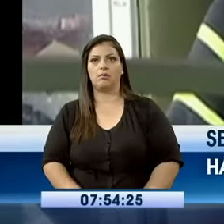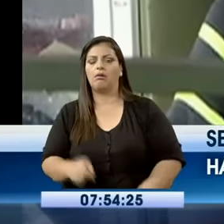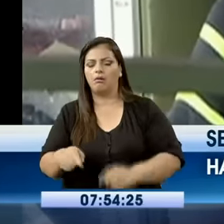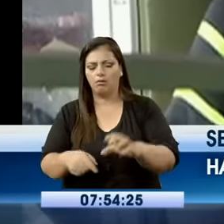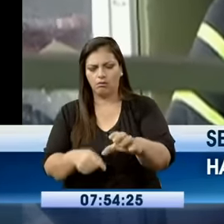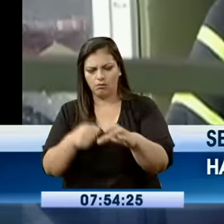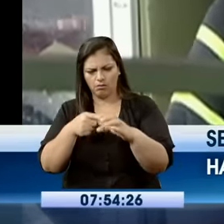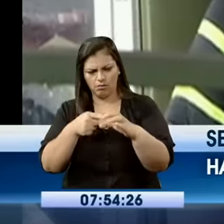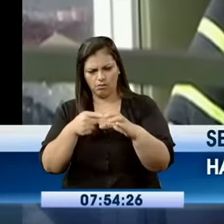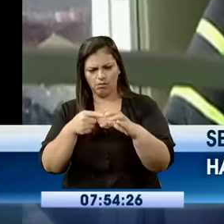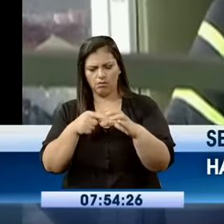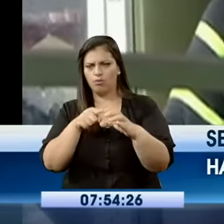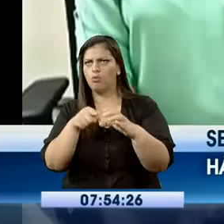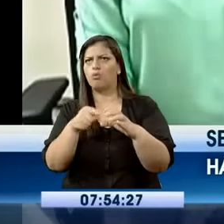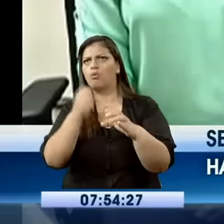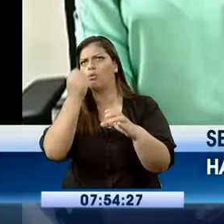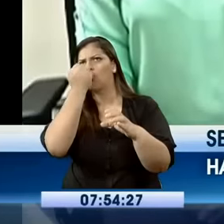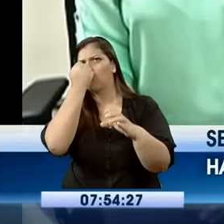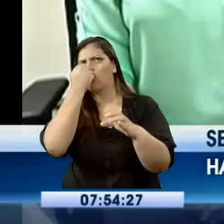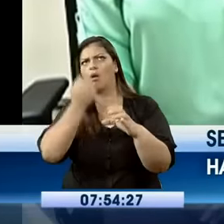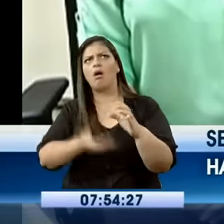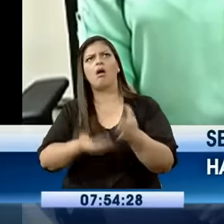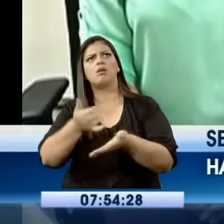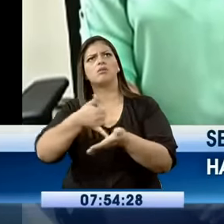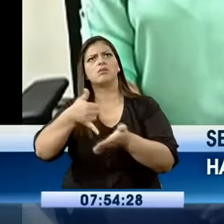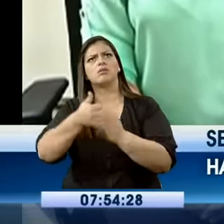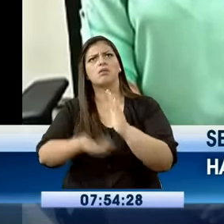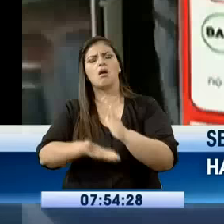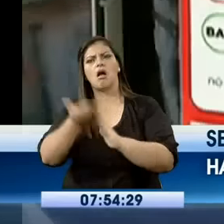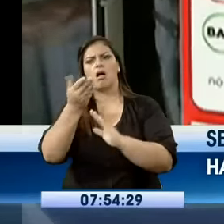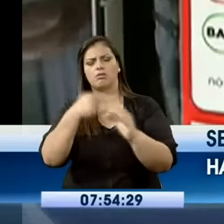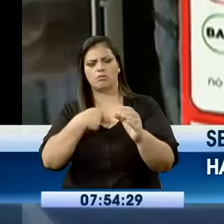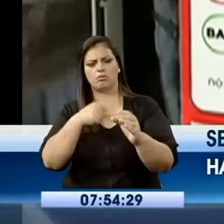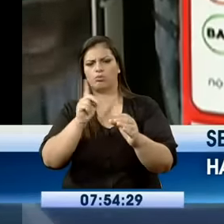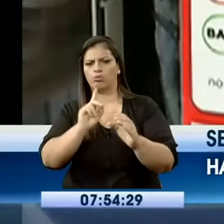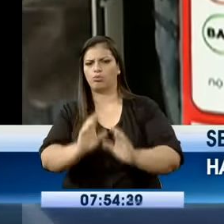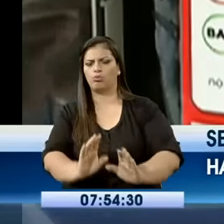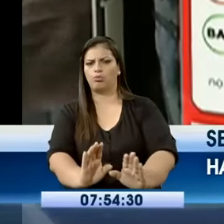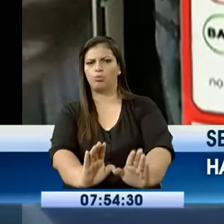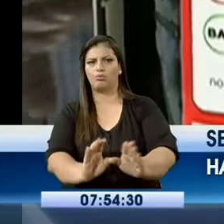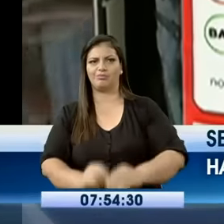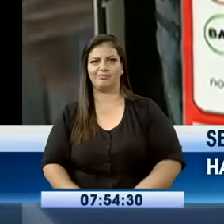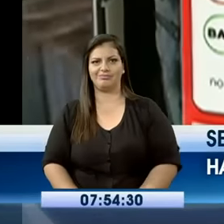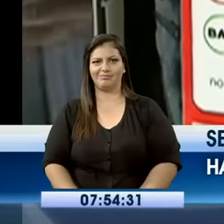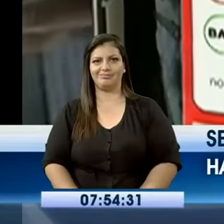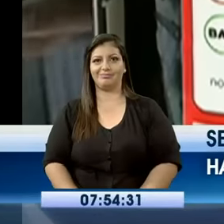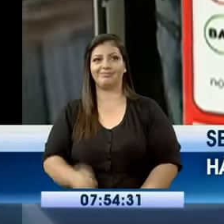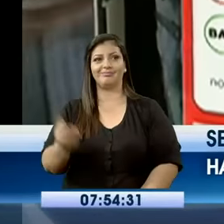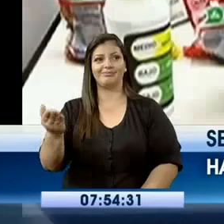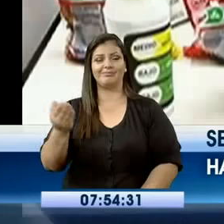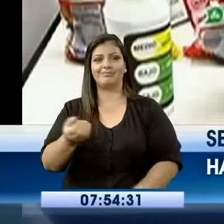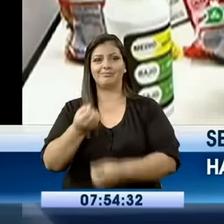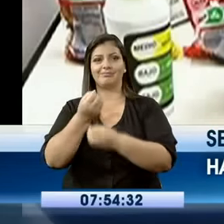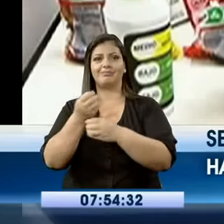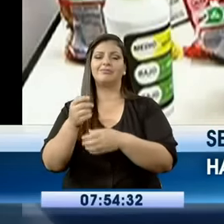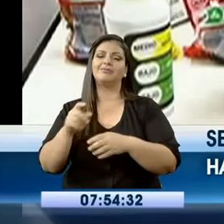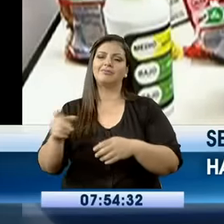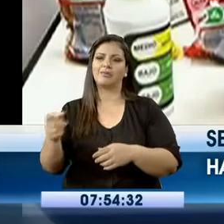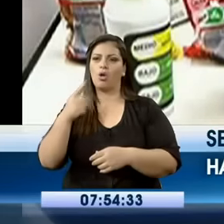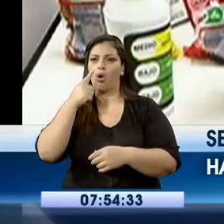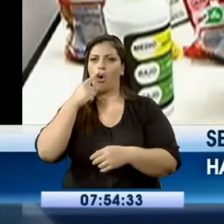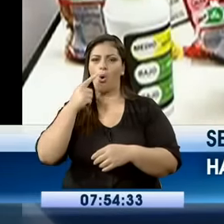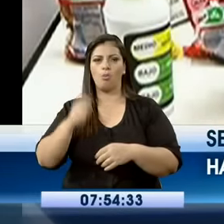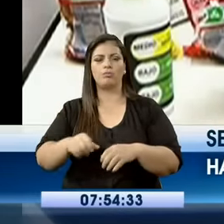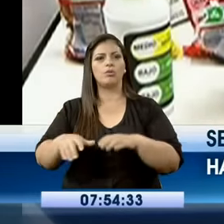Pero algunos no, cogen, les llevan. El coordinador Zonal 8 de Salud explica que el semáforo nutricional es una herramienta útil para